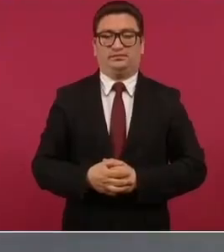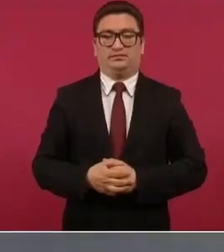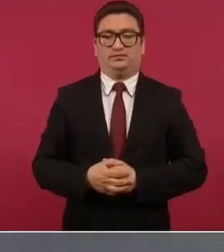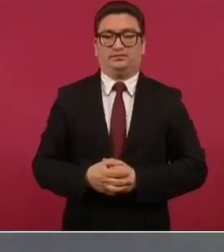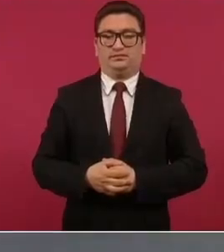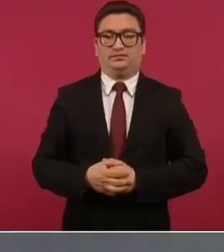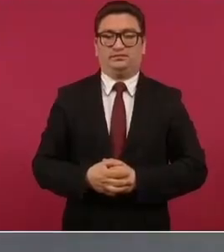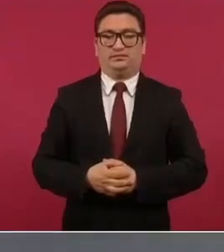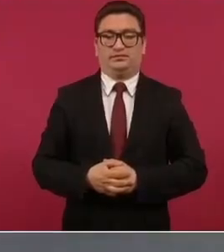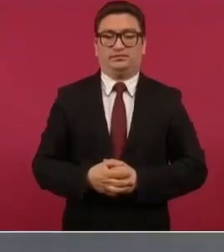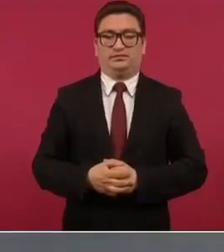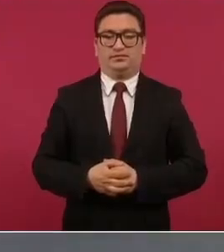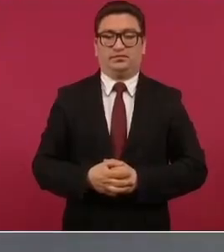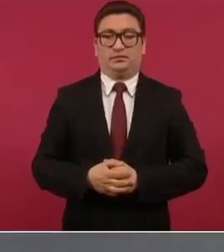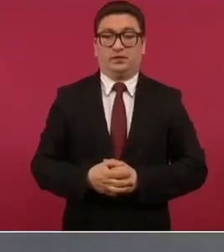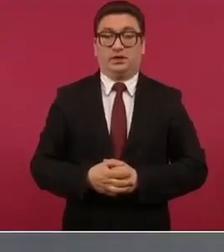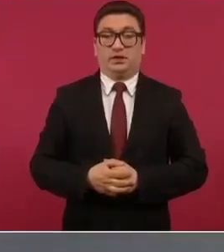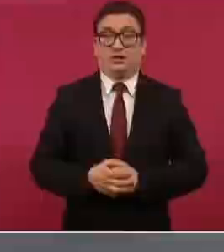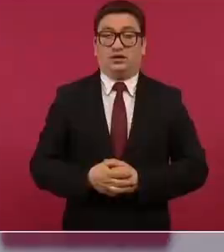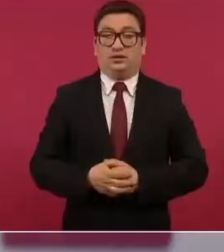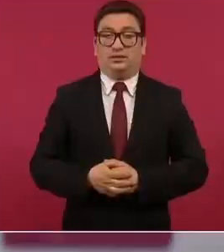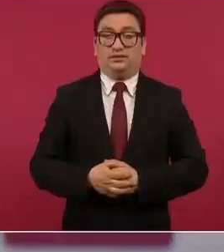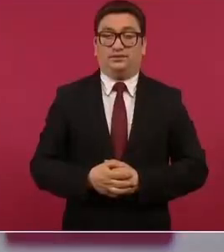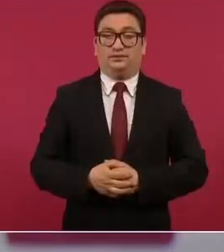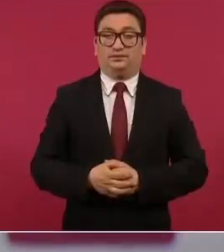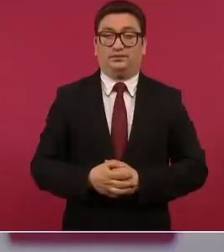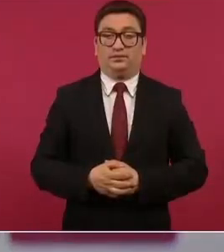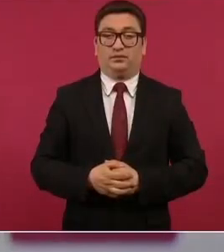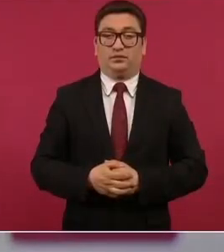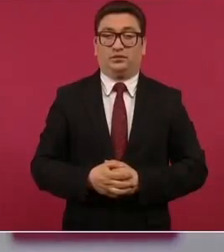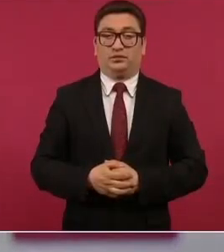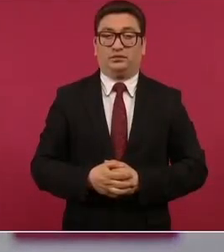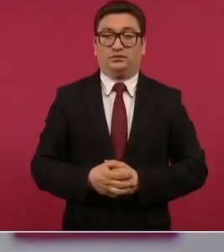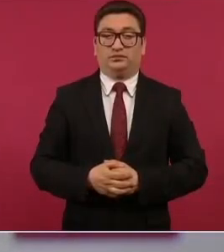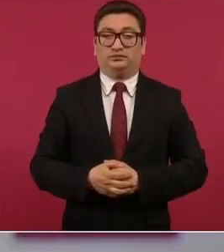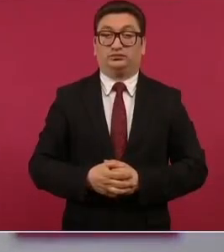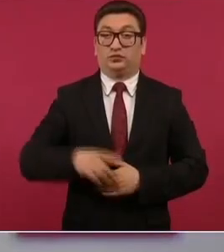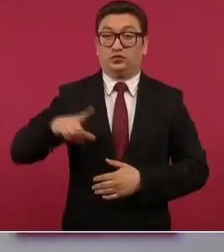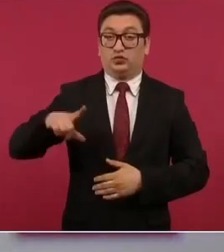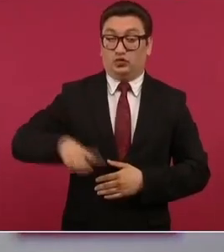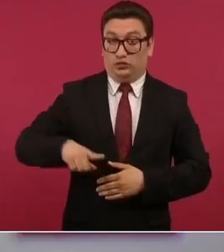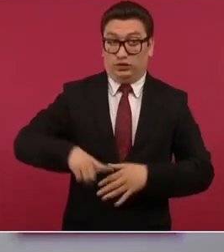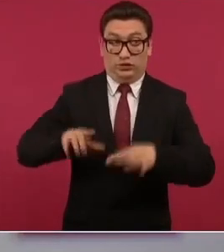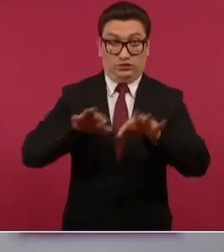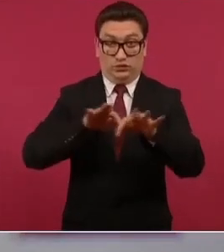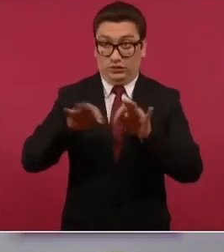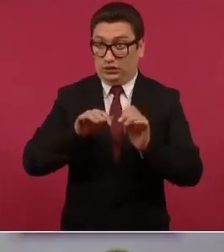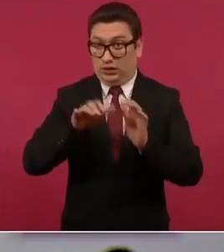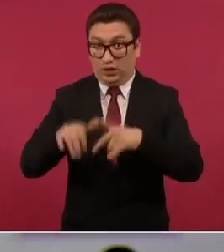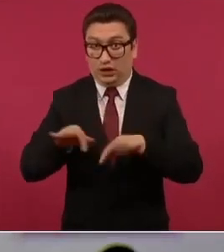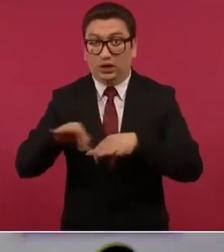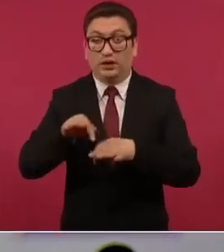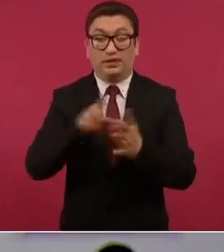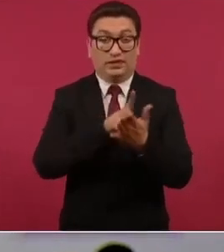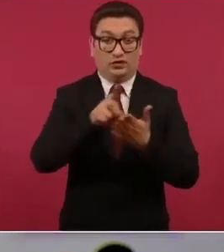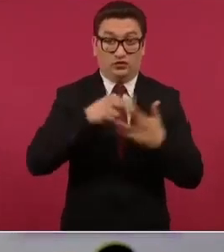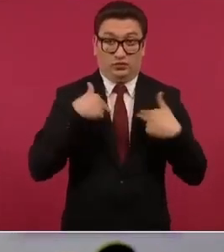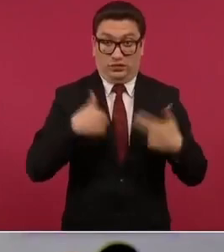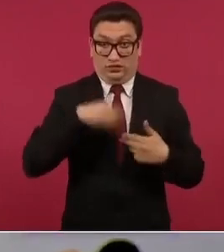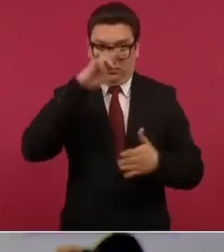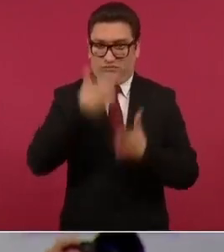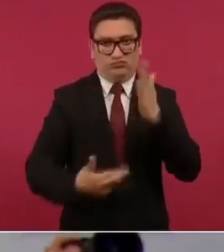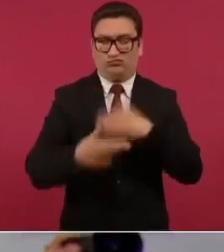no se permite la violación de derechos humanos la